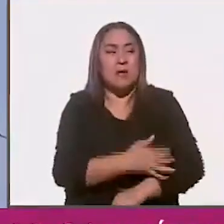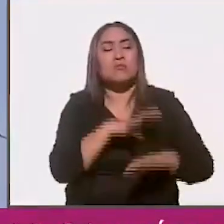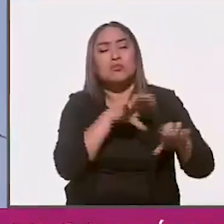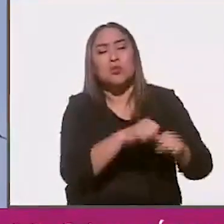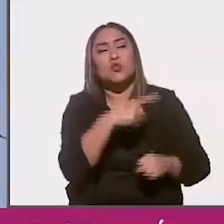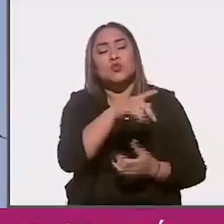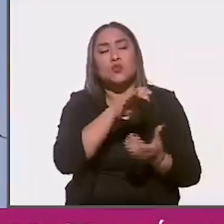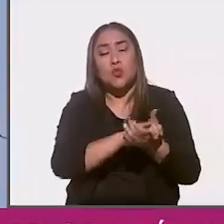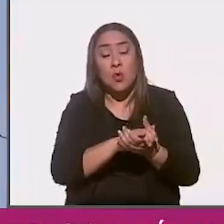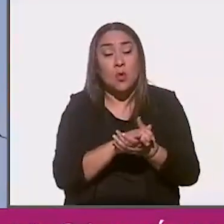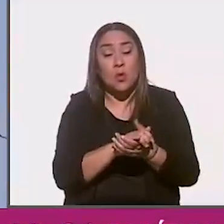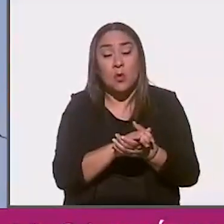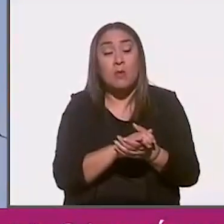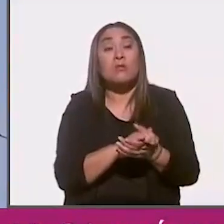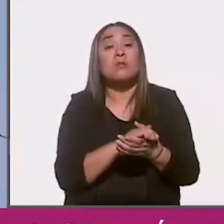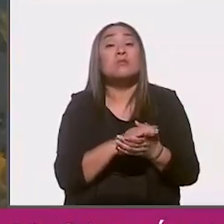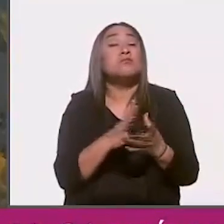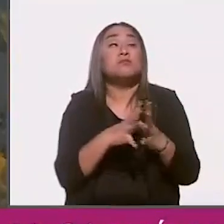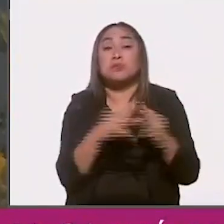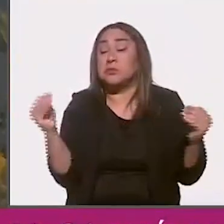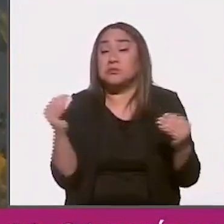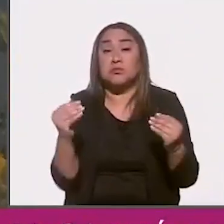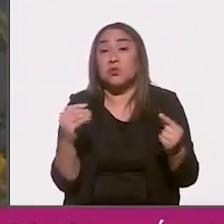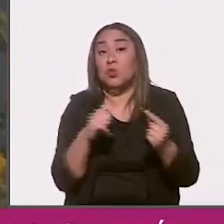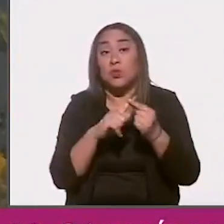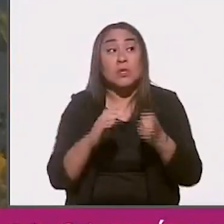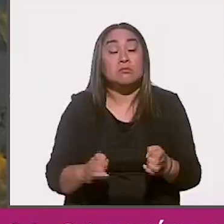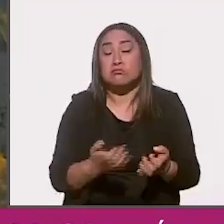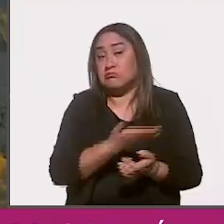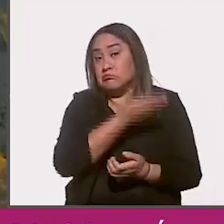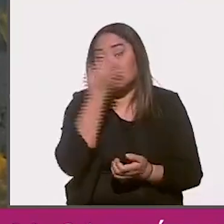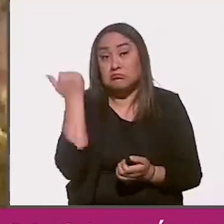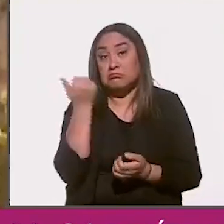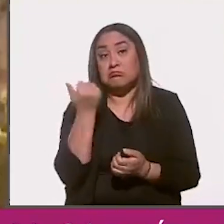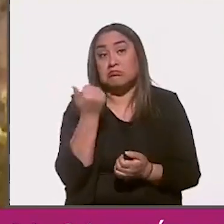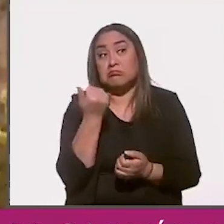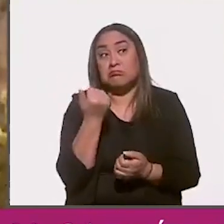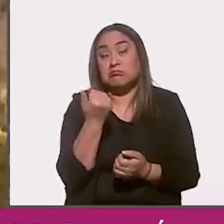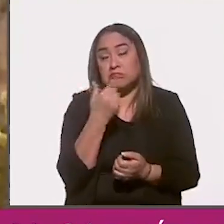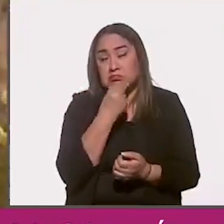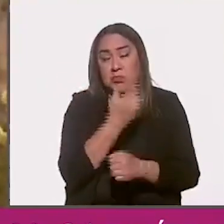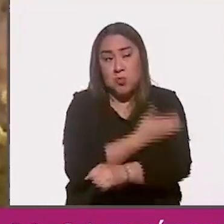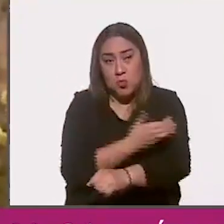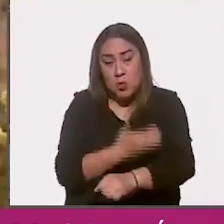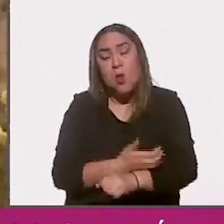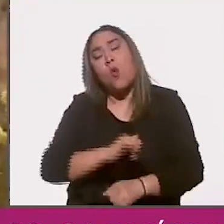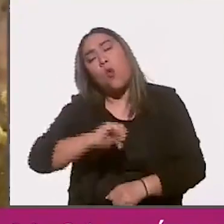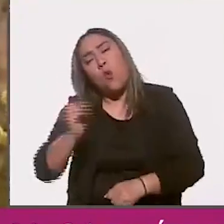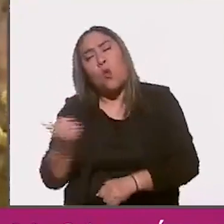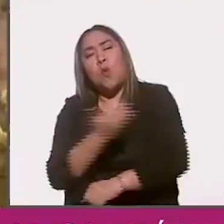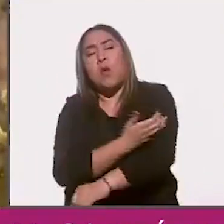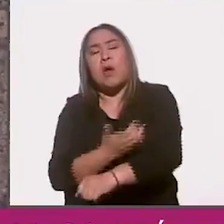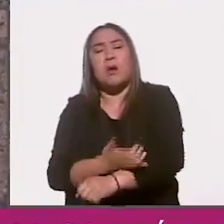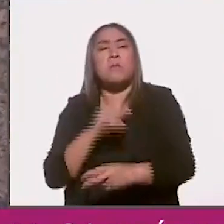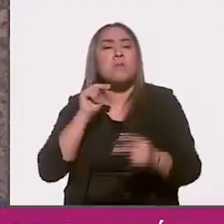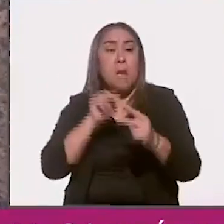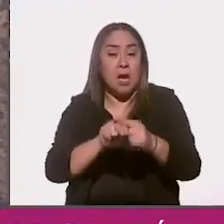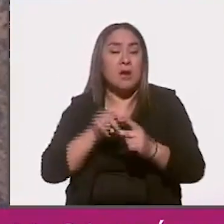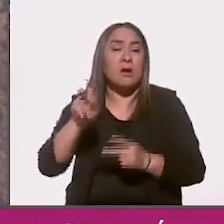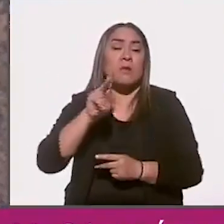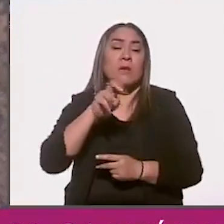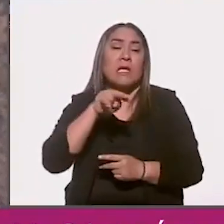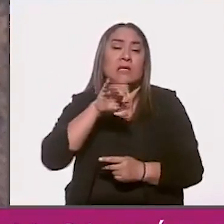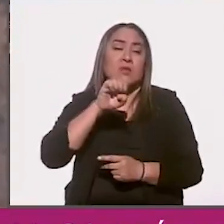esposa, lo cual hasta la fecha no sabemos de él. No ha aparecido compañero ejidatario. Mataron a otro compañero en Peñasco, es